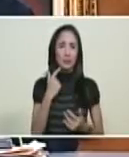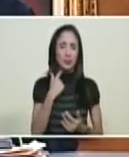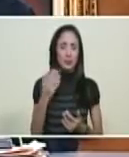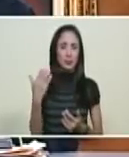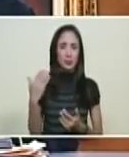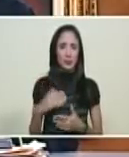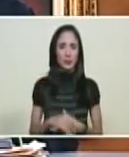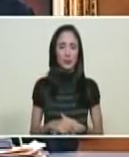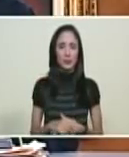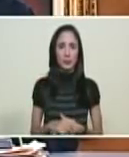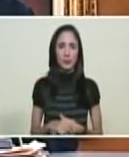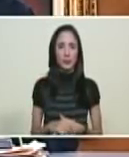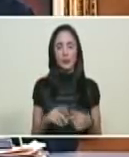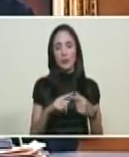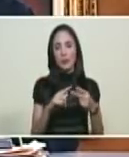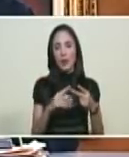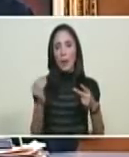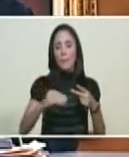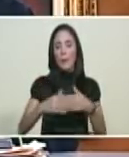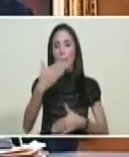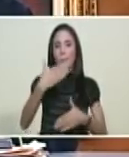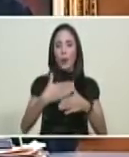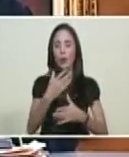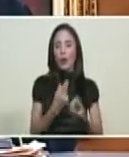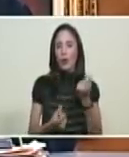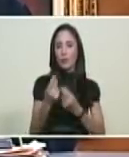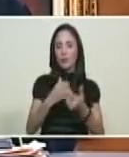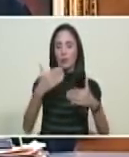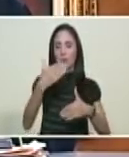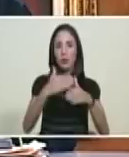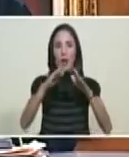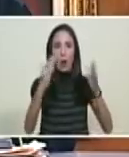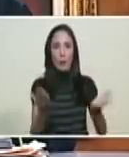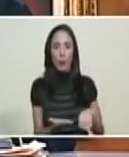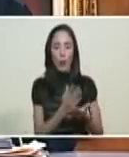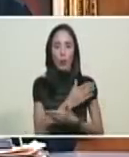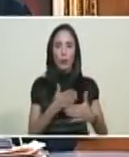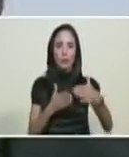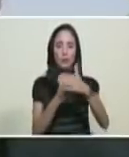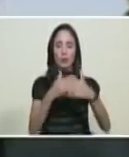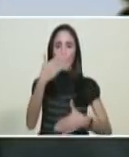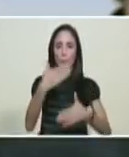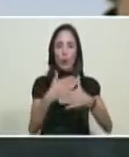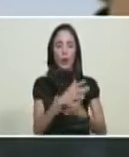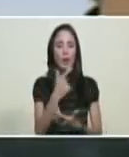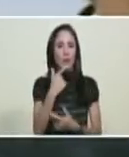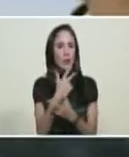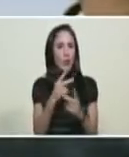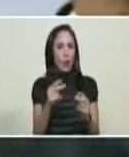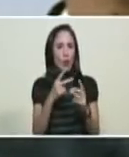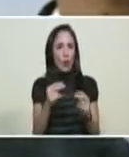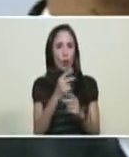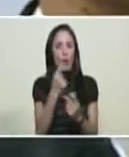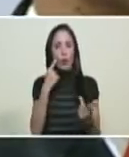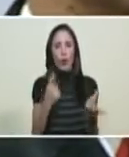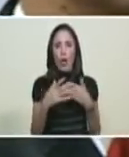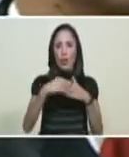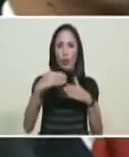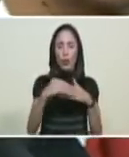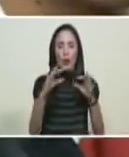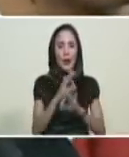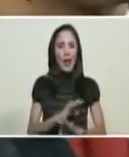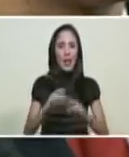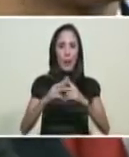Acompasado con un bloqueo financiero mundial que nos negó y nos niega un solo dólar